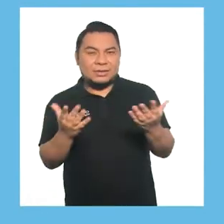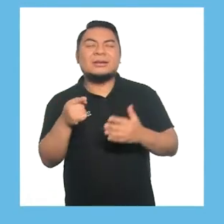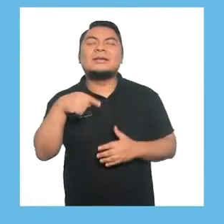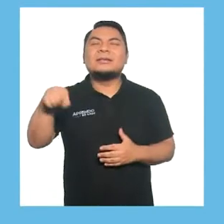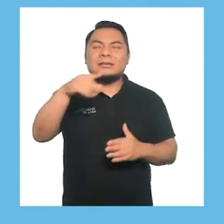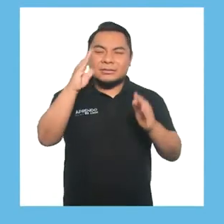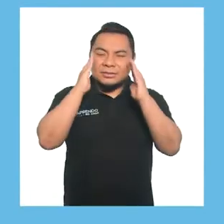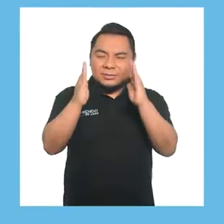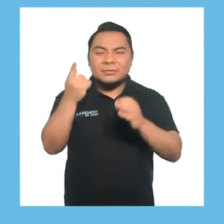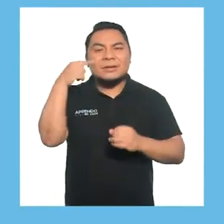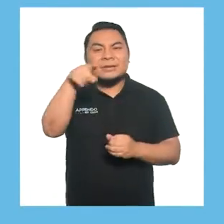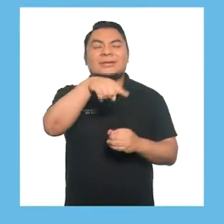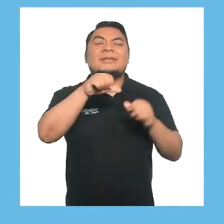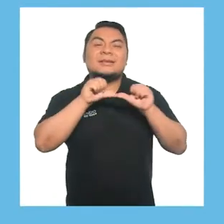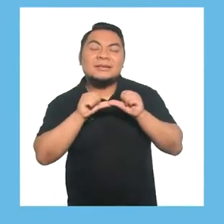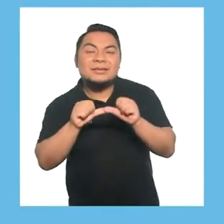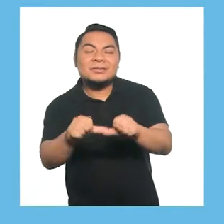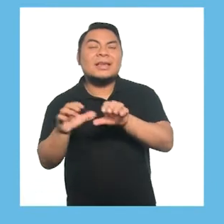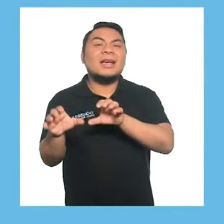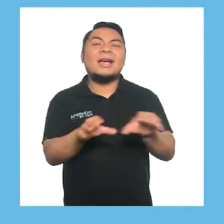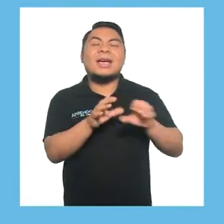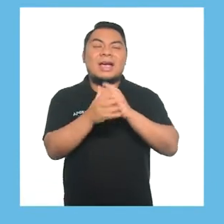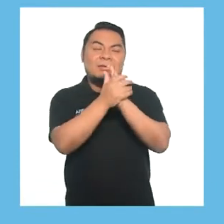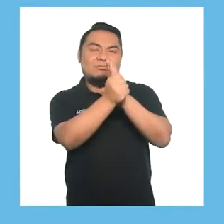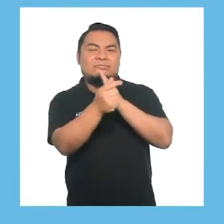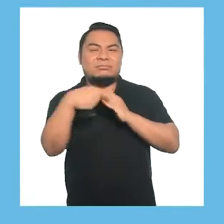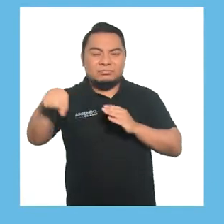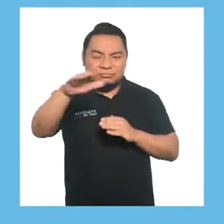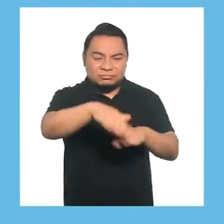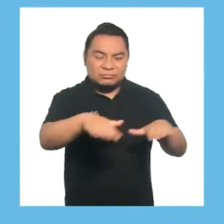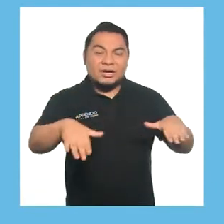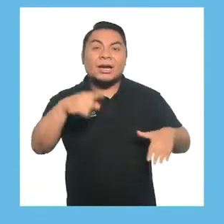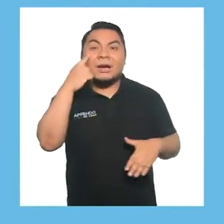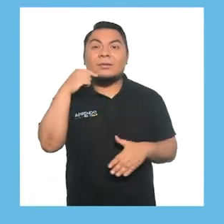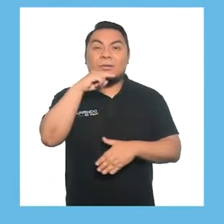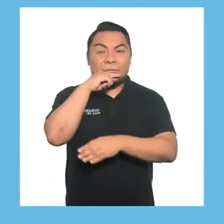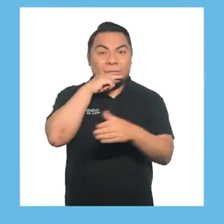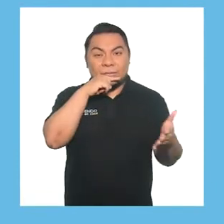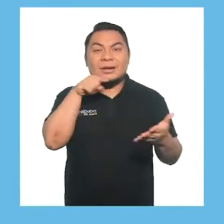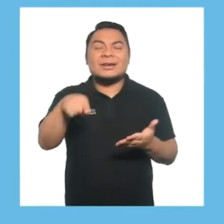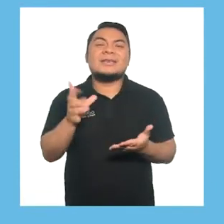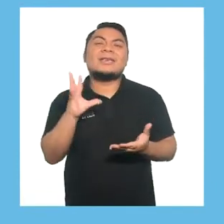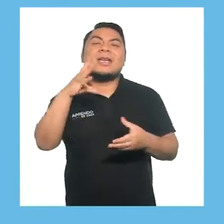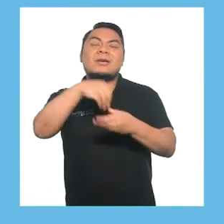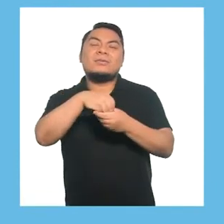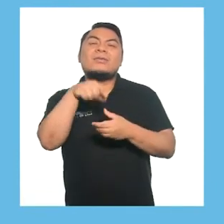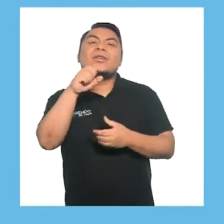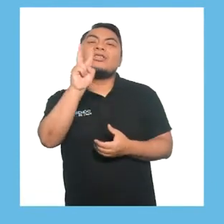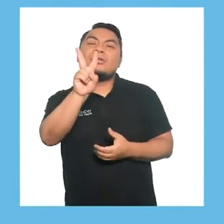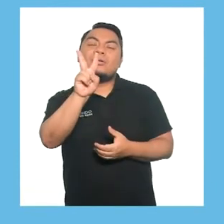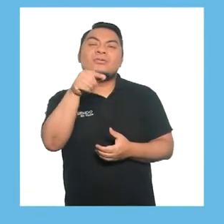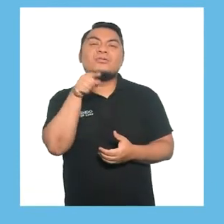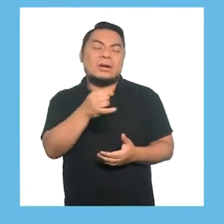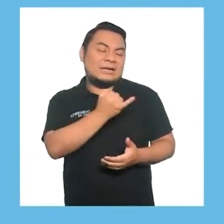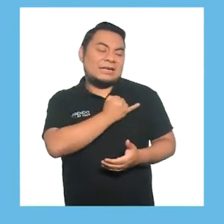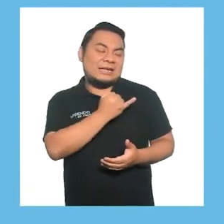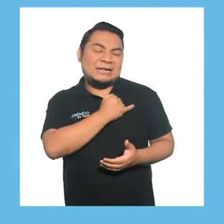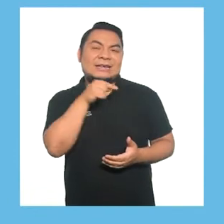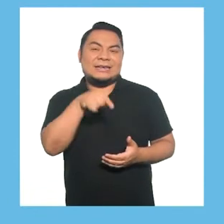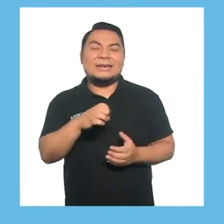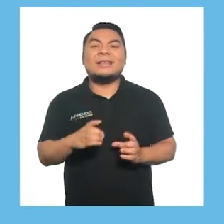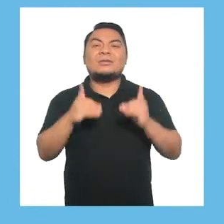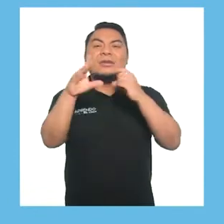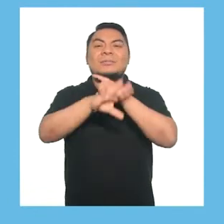Educación dedicado para seguir desarrollando habilidades de niñas y niños del ciclo 2, del nivel